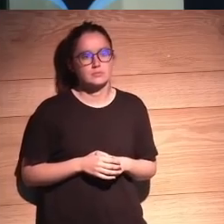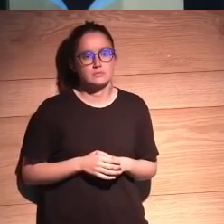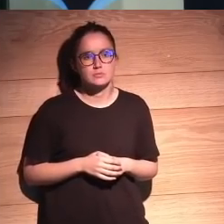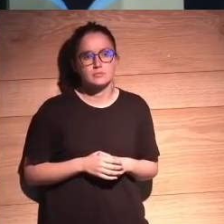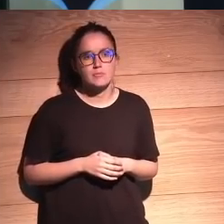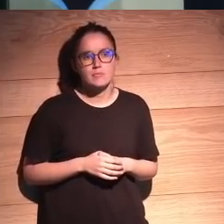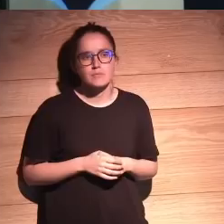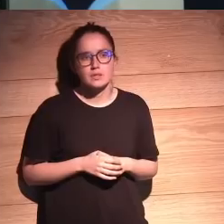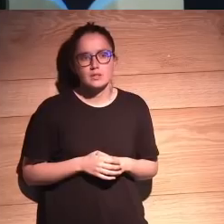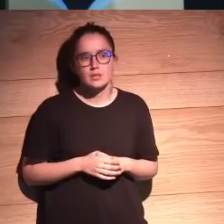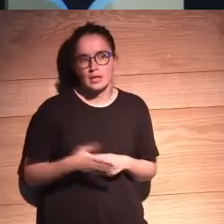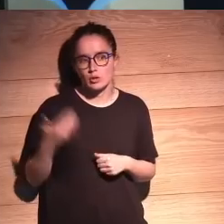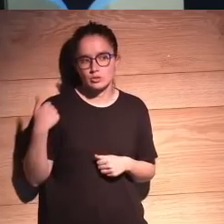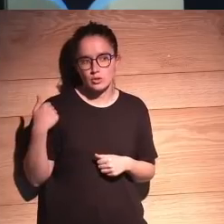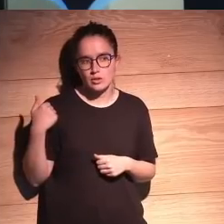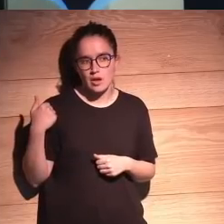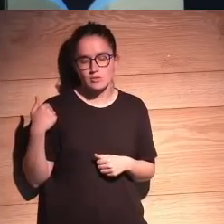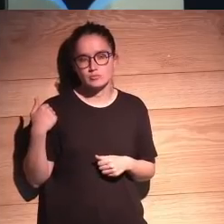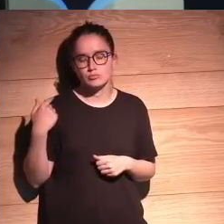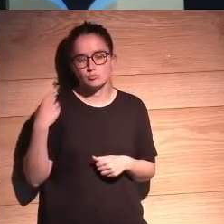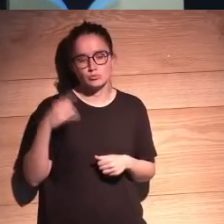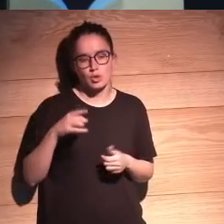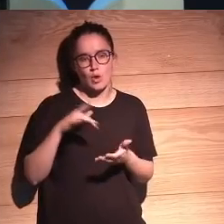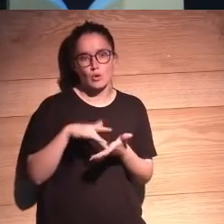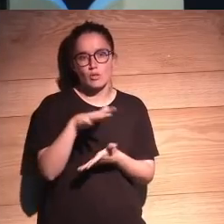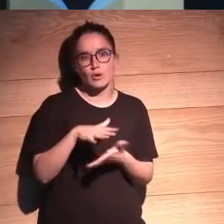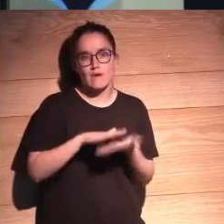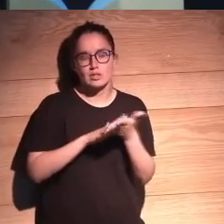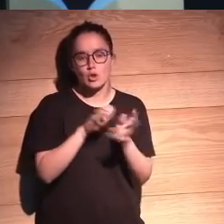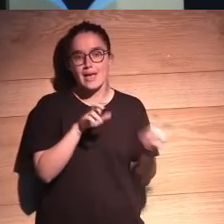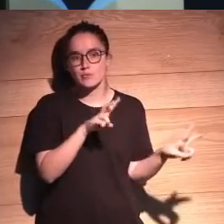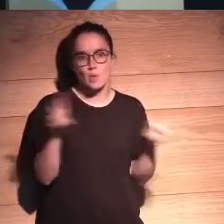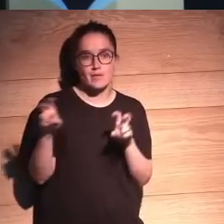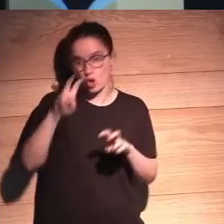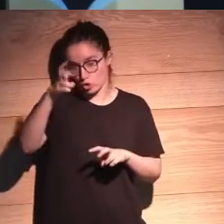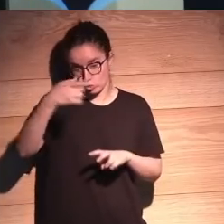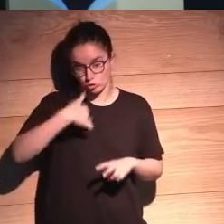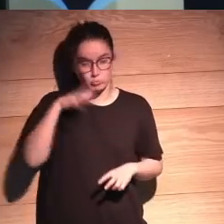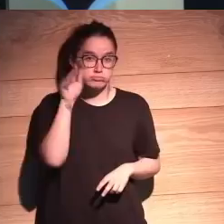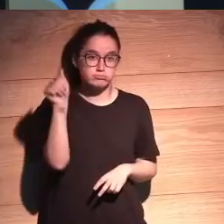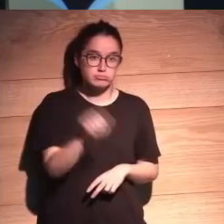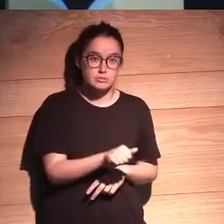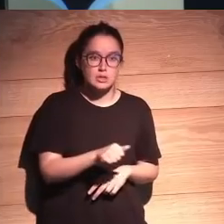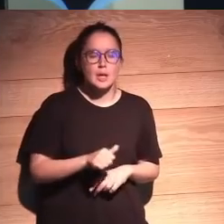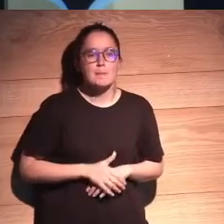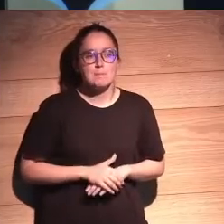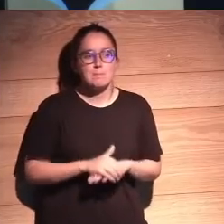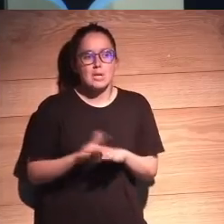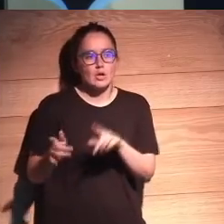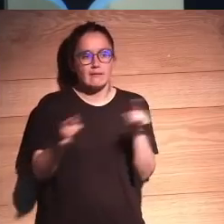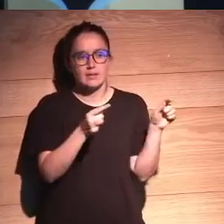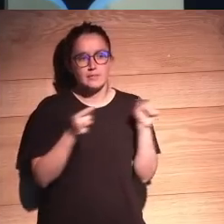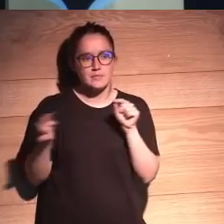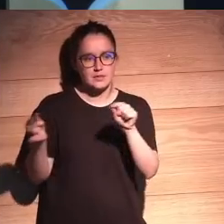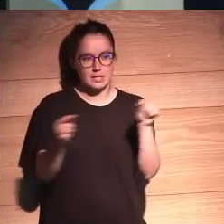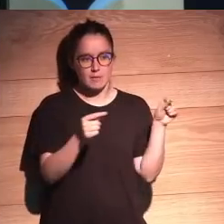te voy a decir que también estuve el otro día en un lugar hablando de innovación otros no yo pero que nos el debate